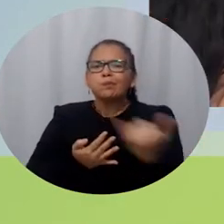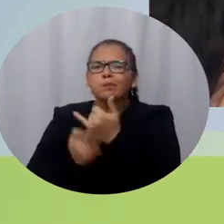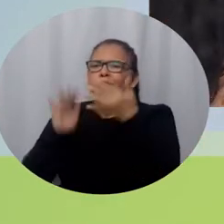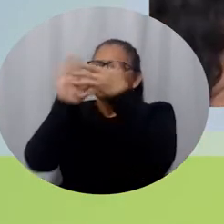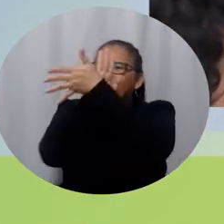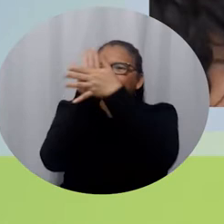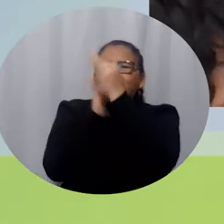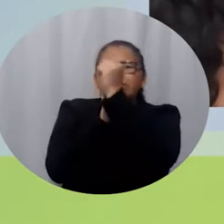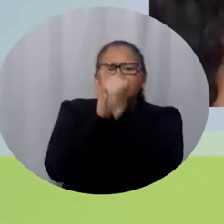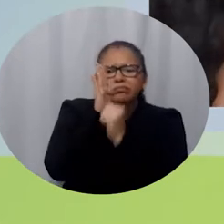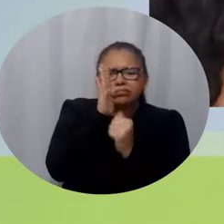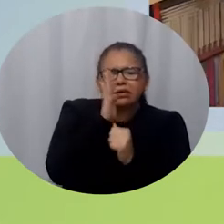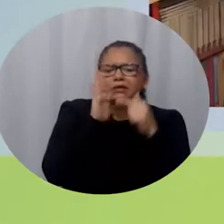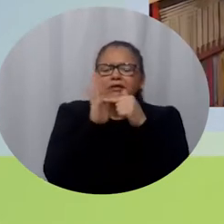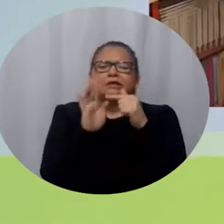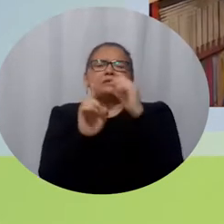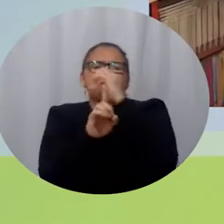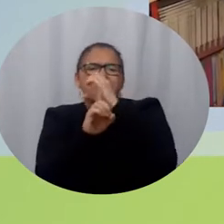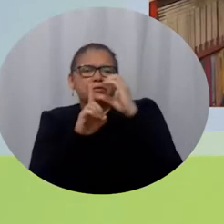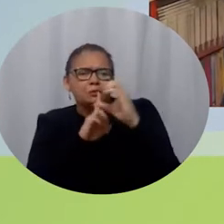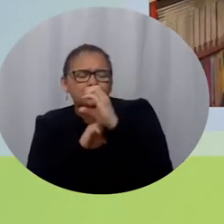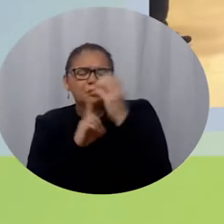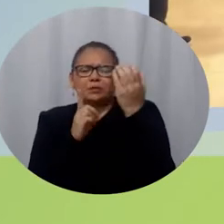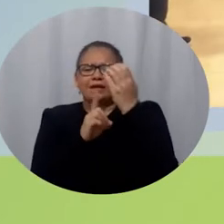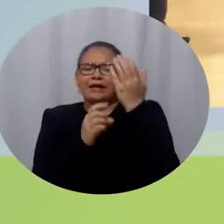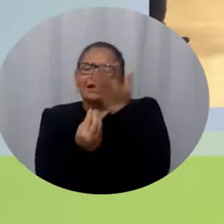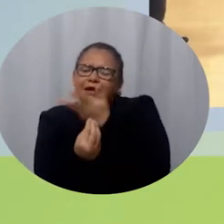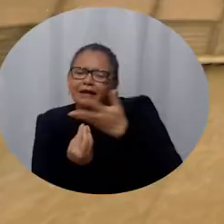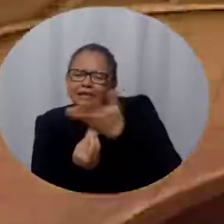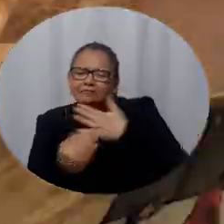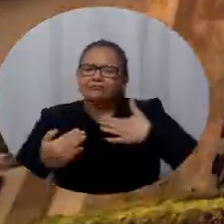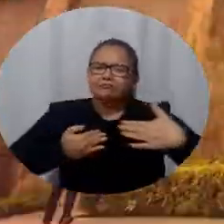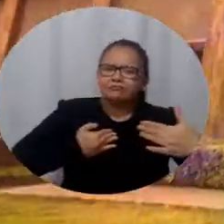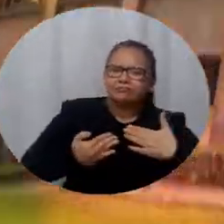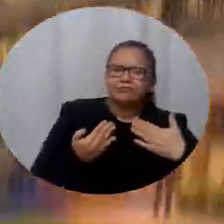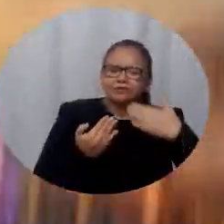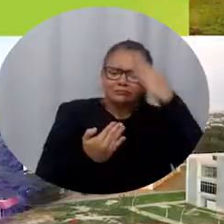agenda académica, artística y cultural en el marco del retorno seguro.